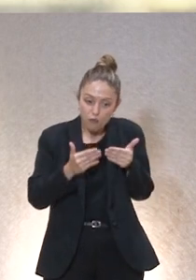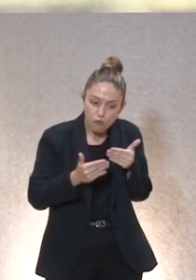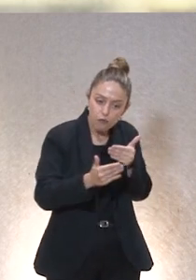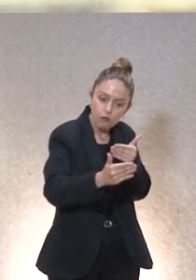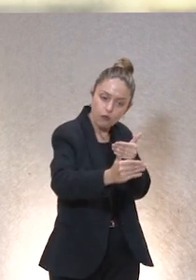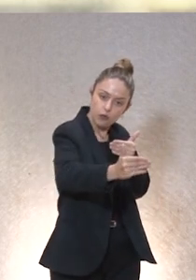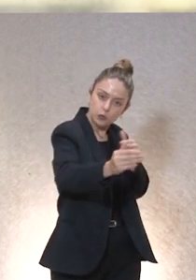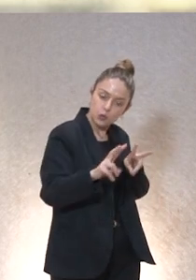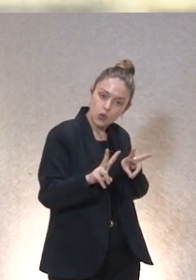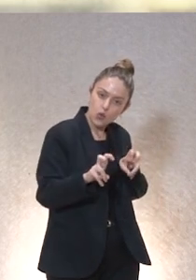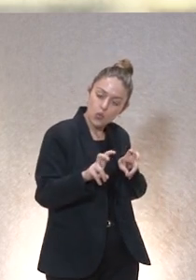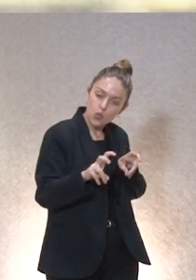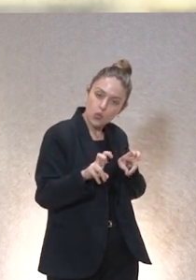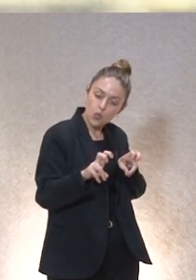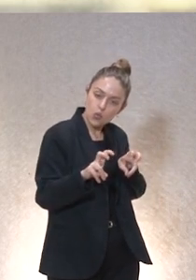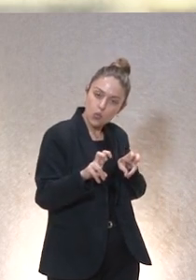abriendo es un horizonte